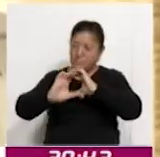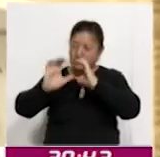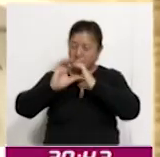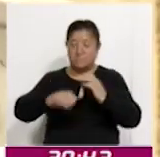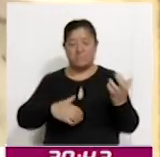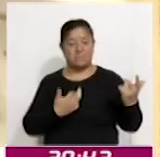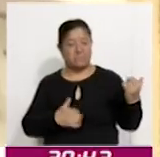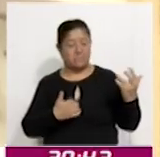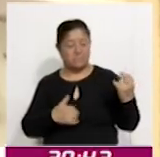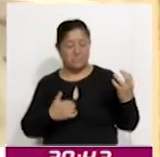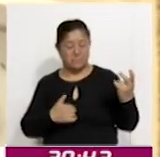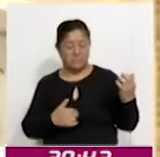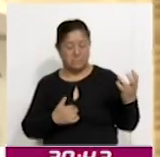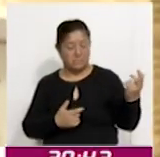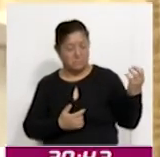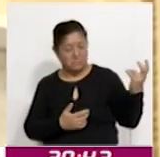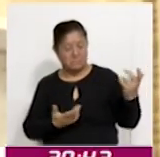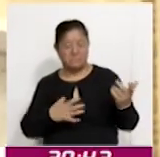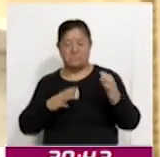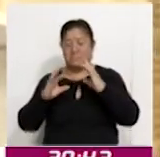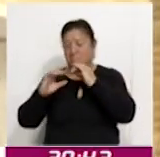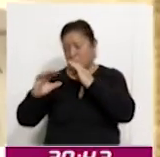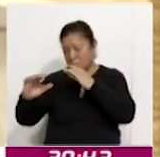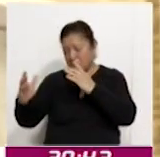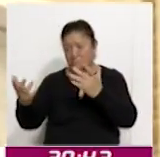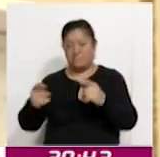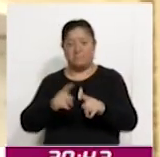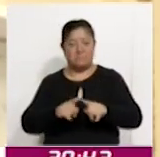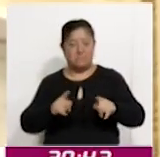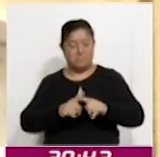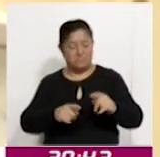todos aquellos que ejecutan los instrumentos,